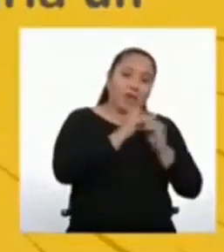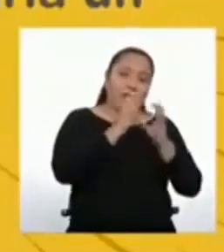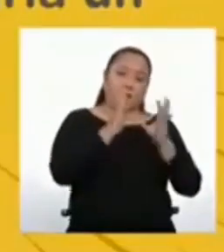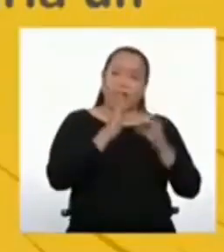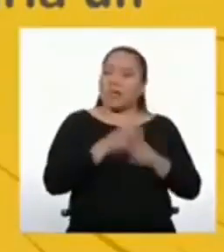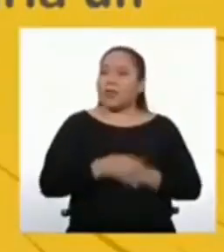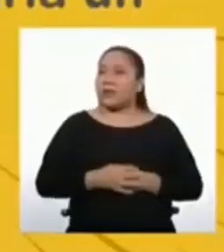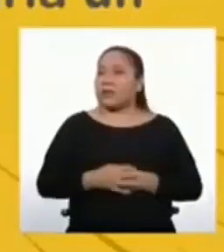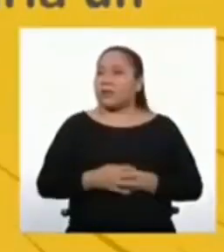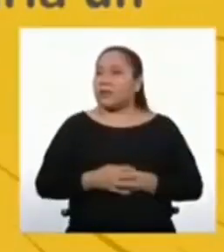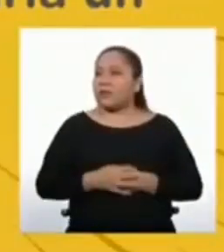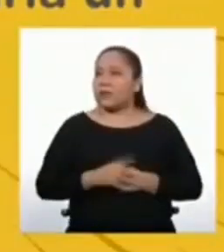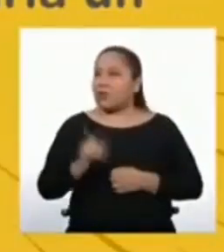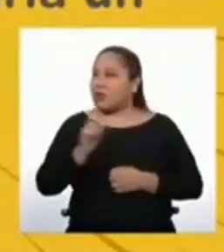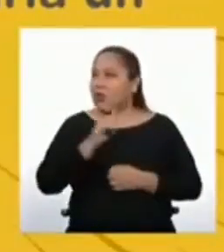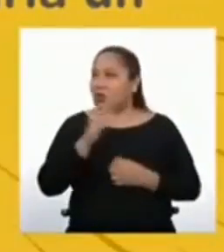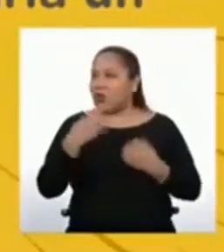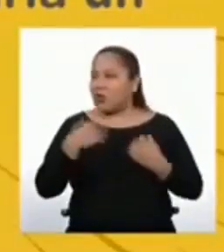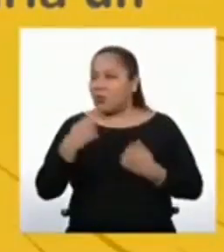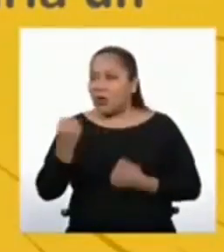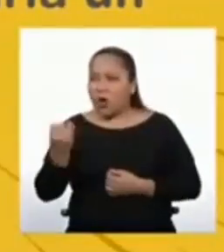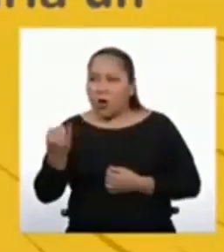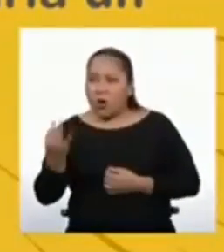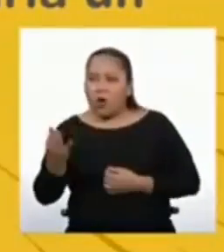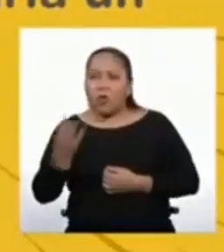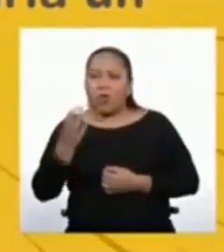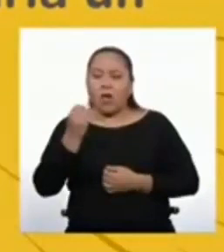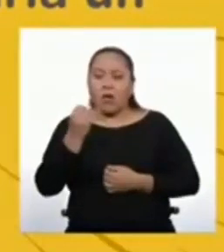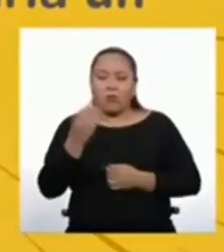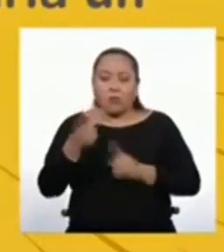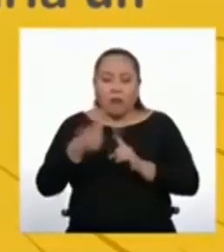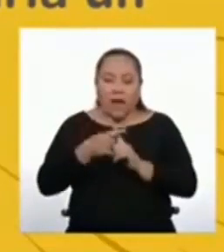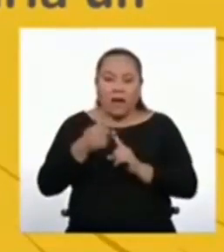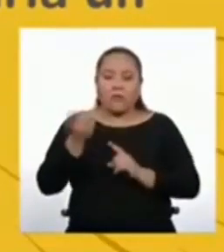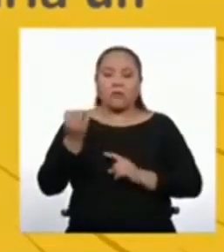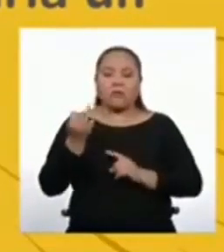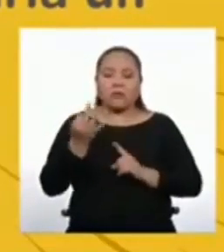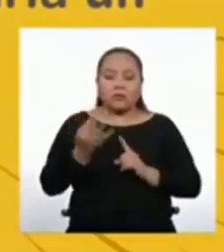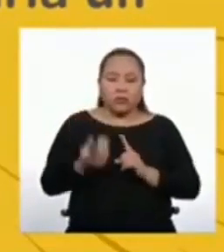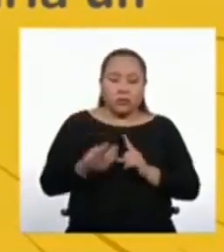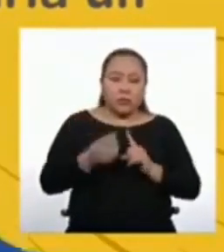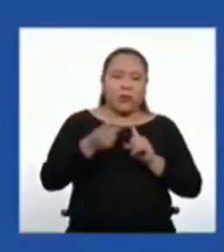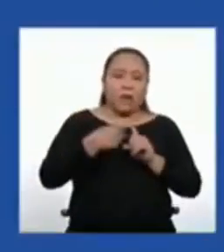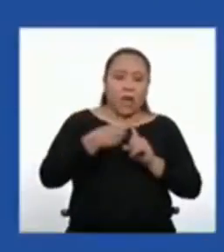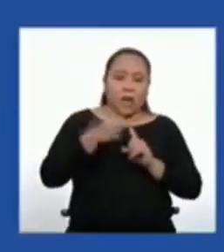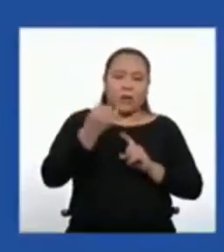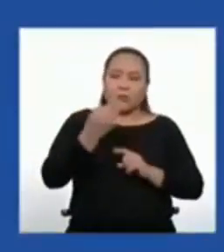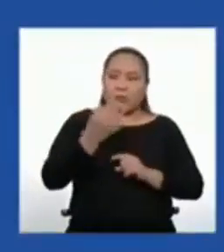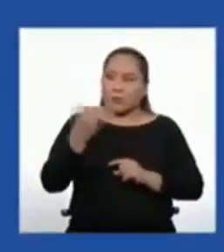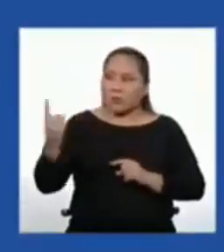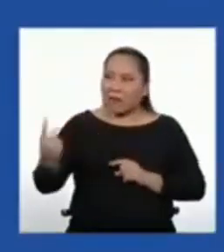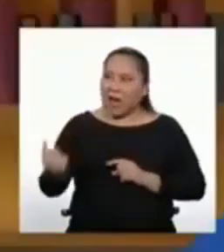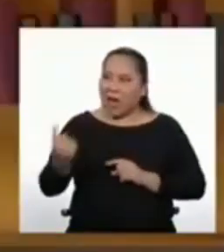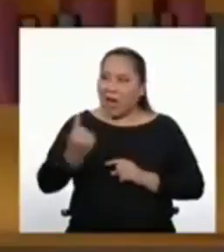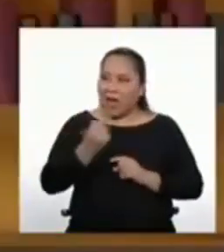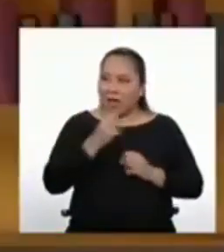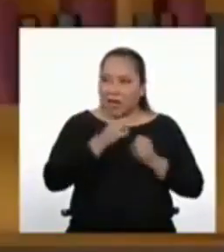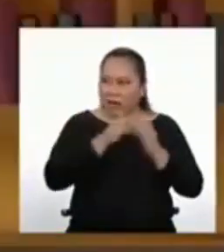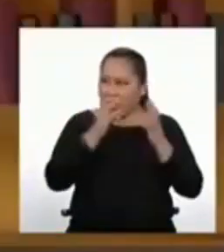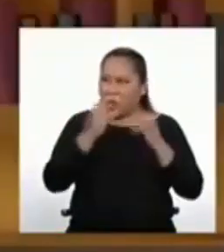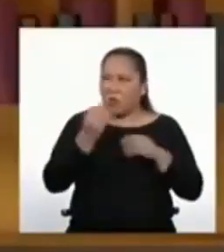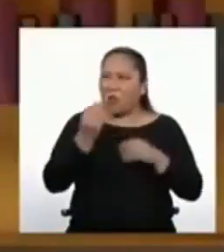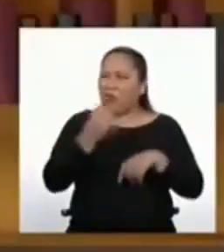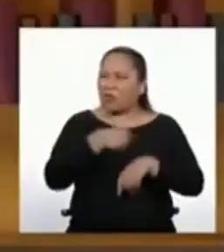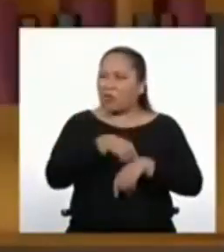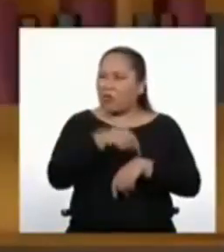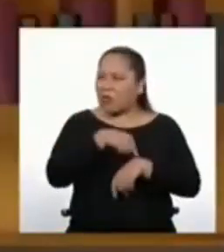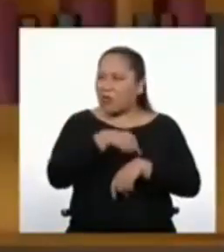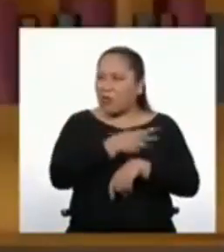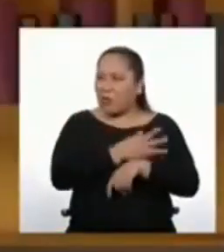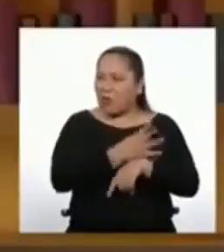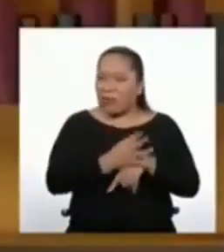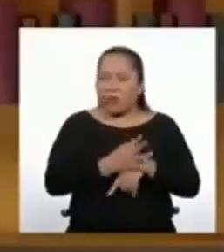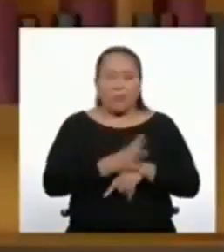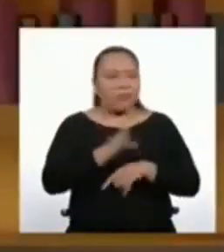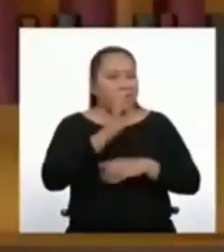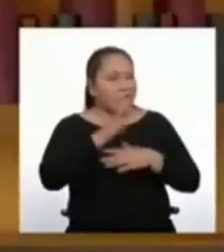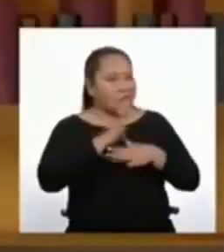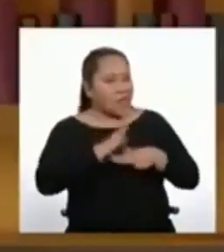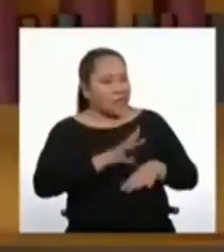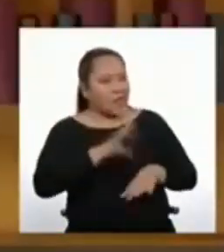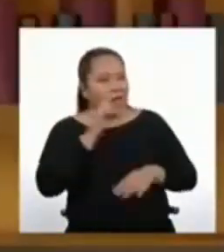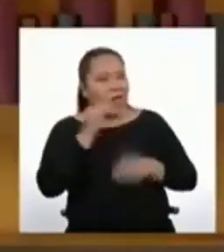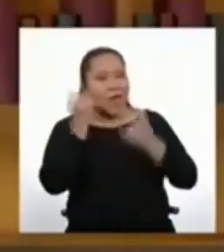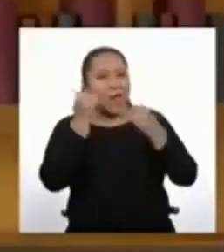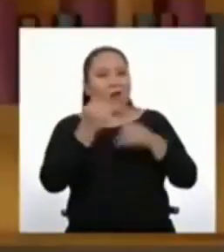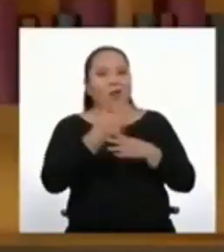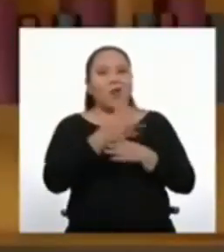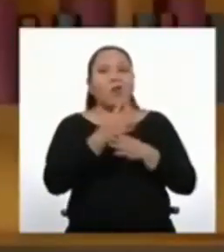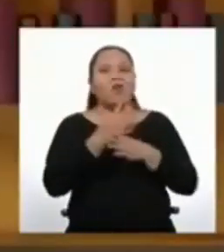No tenemos que contar todas día por día, ¿verdad? Eso tomaría un montón de tiempo. Tranquila, Yanira. Para ello, es